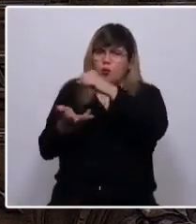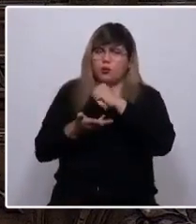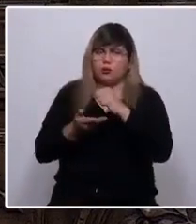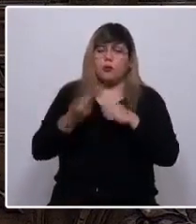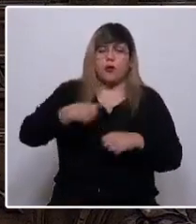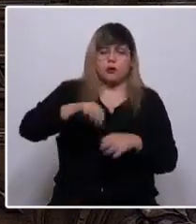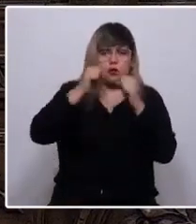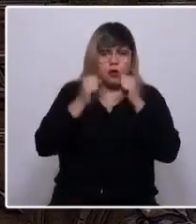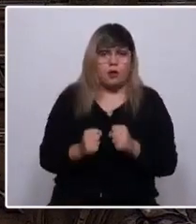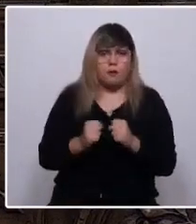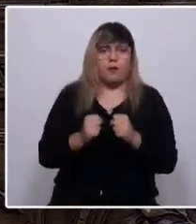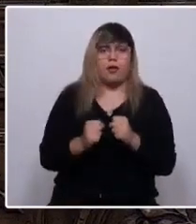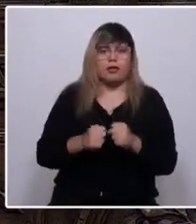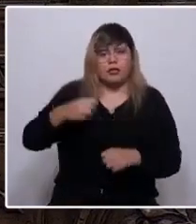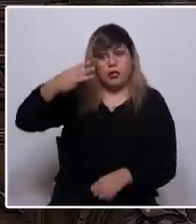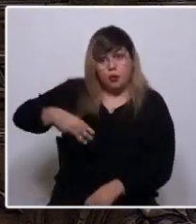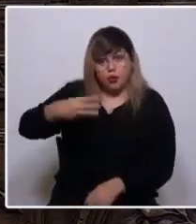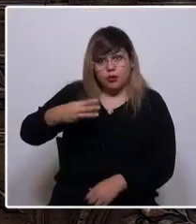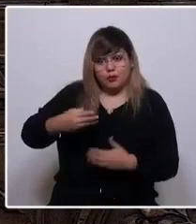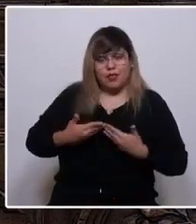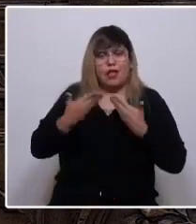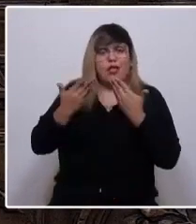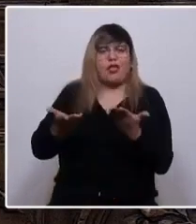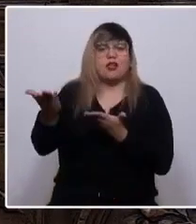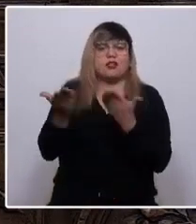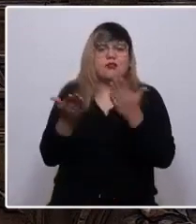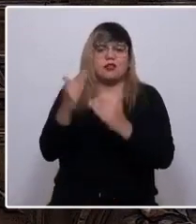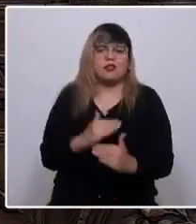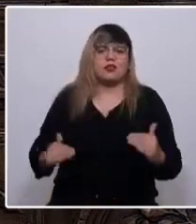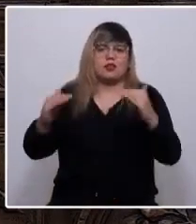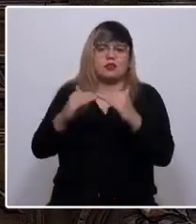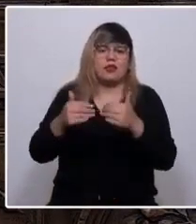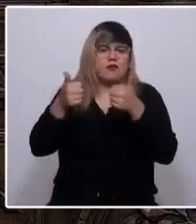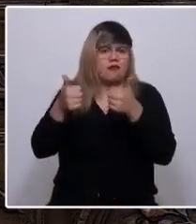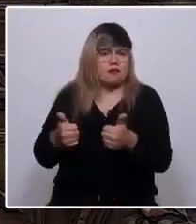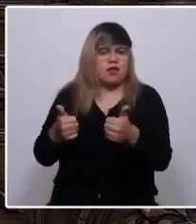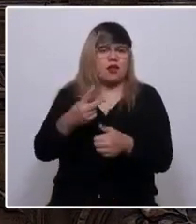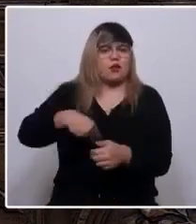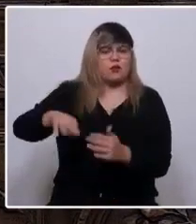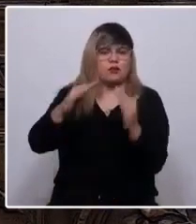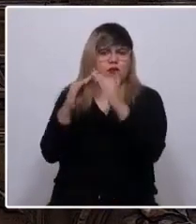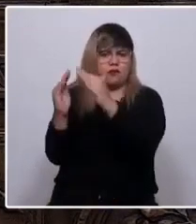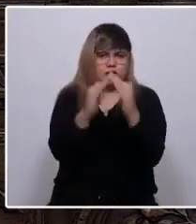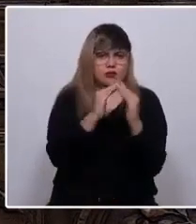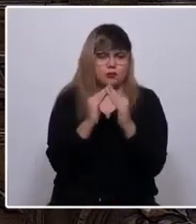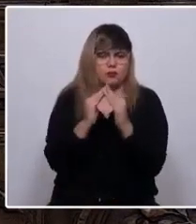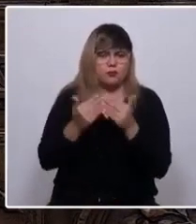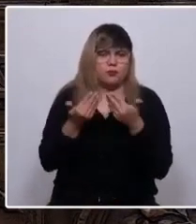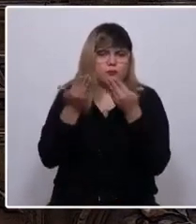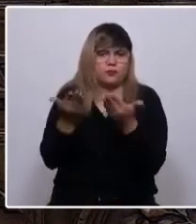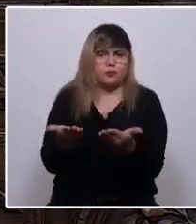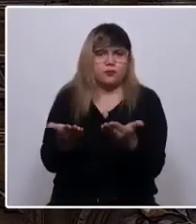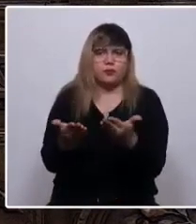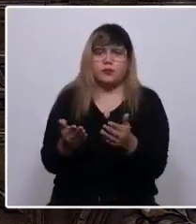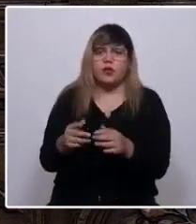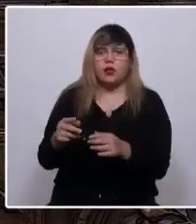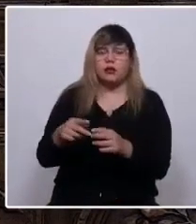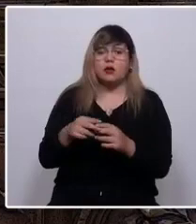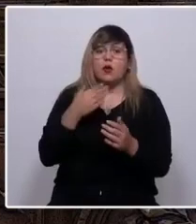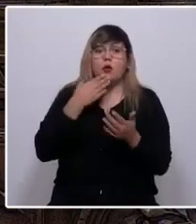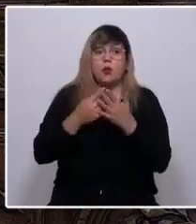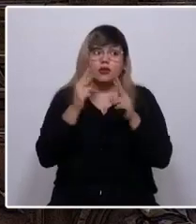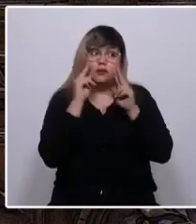capaces desde los municipios de entregar servicios equitativos eficientes a nuestros vecinos, que seguirán viendo en su